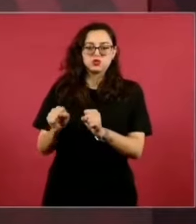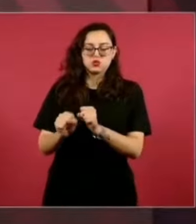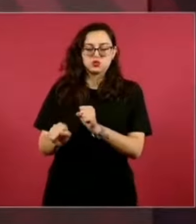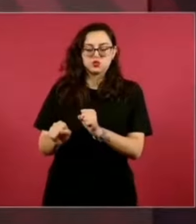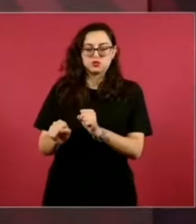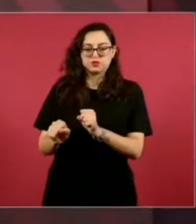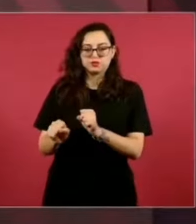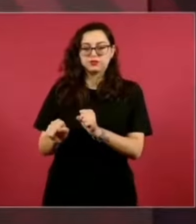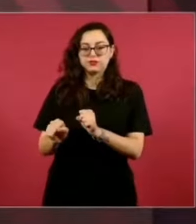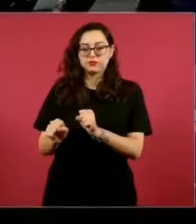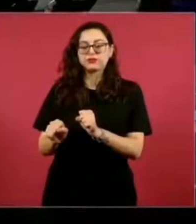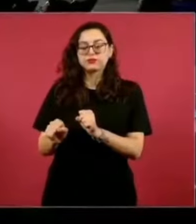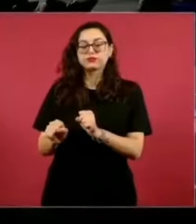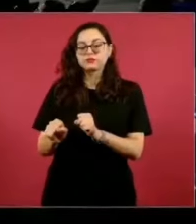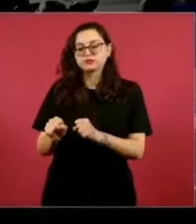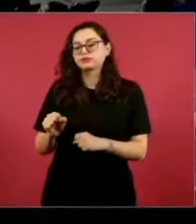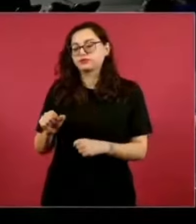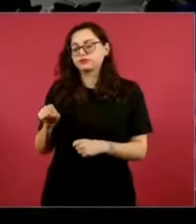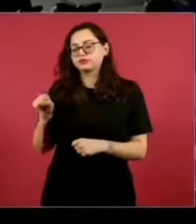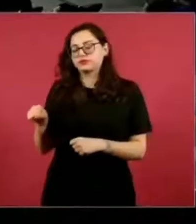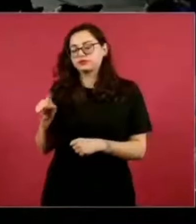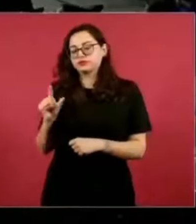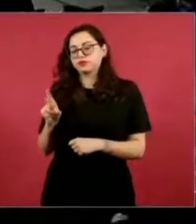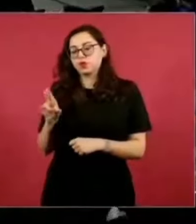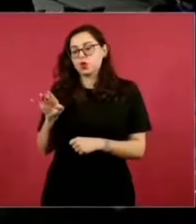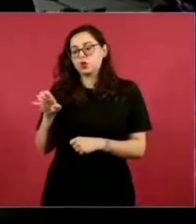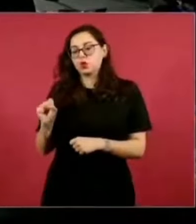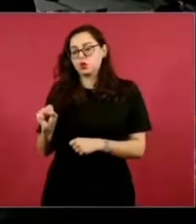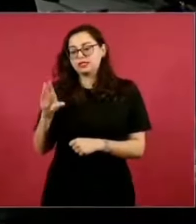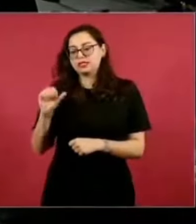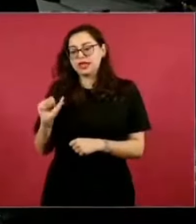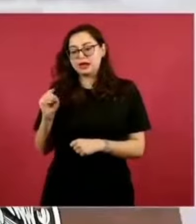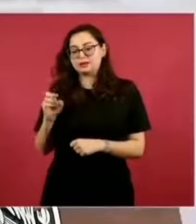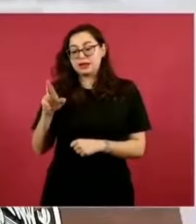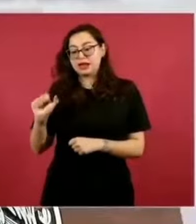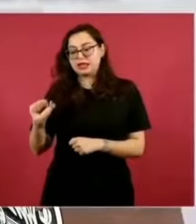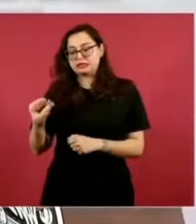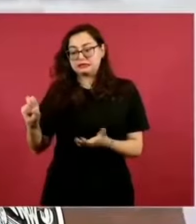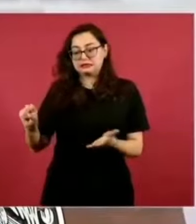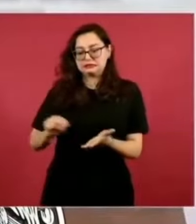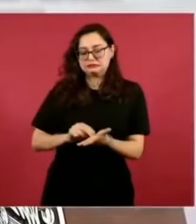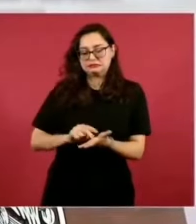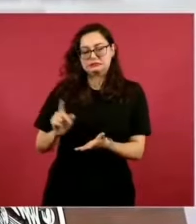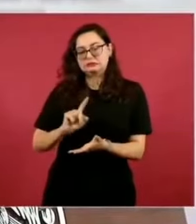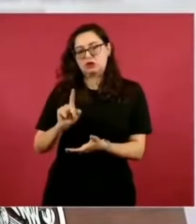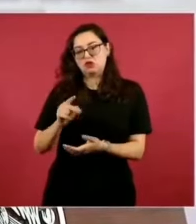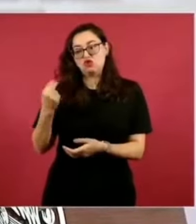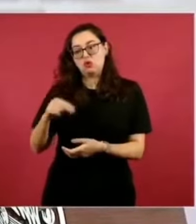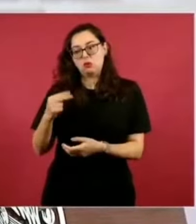era Luis, Luis Cabrera, Luis Cabrera. Entonces, tenía un seudónimo